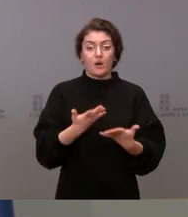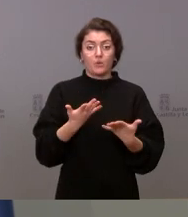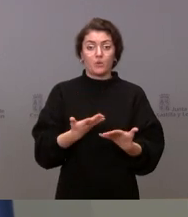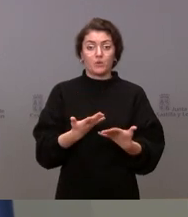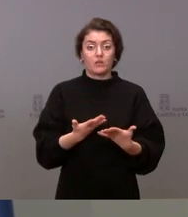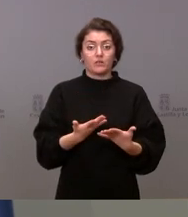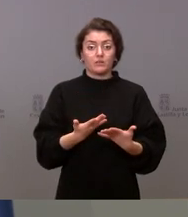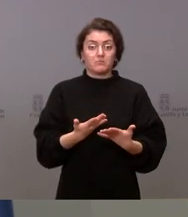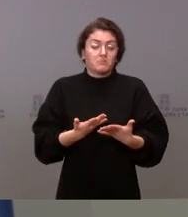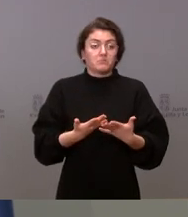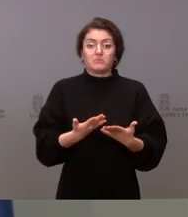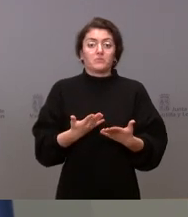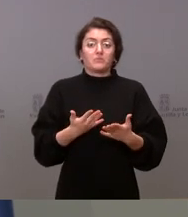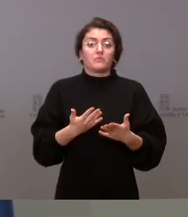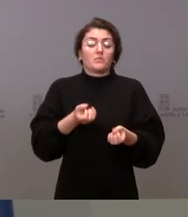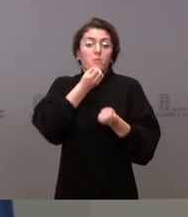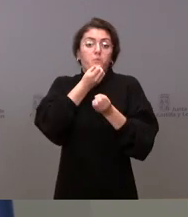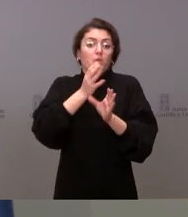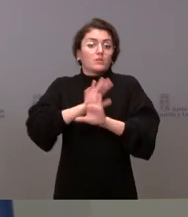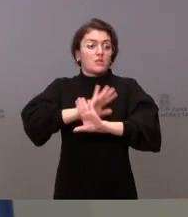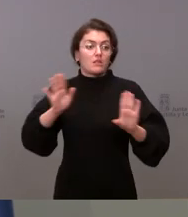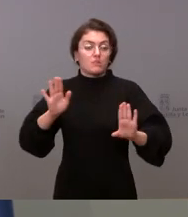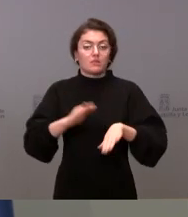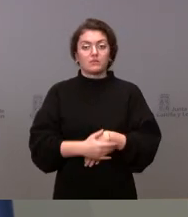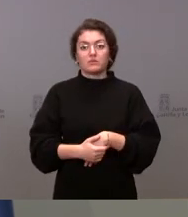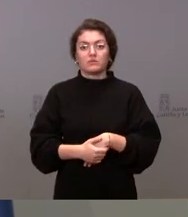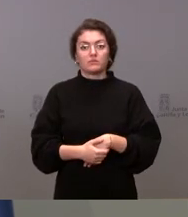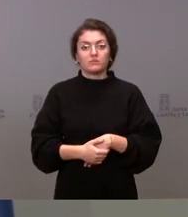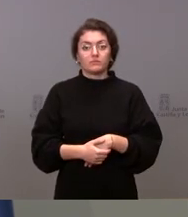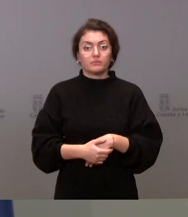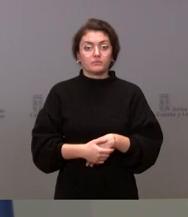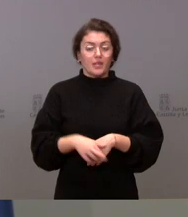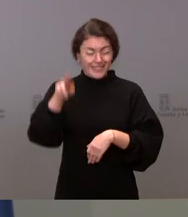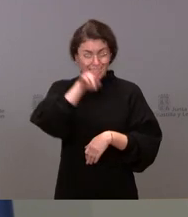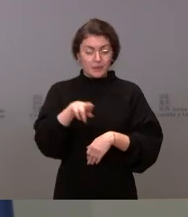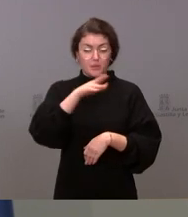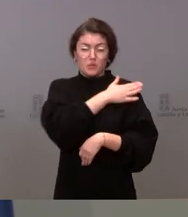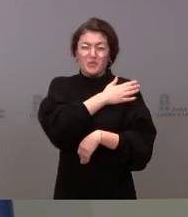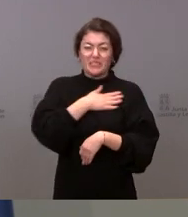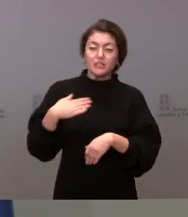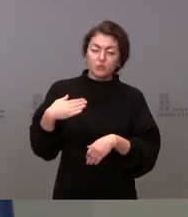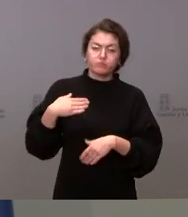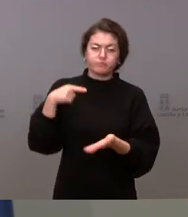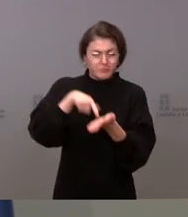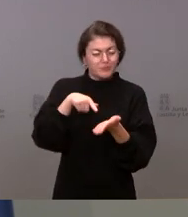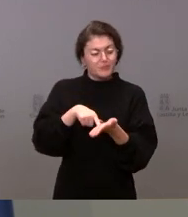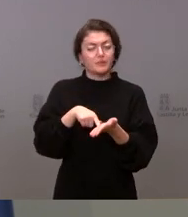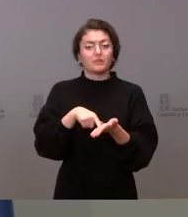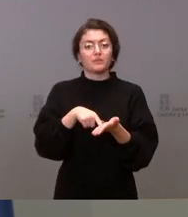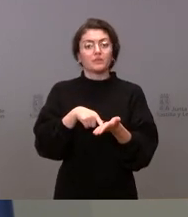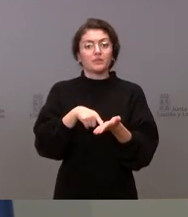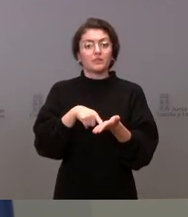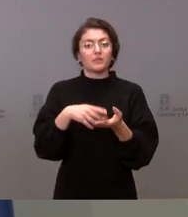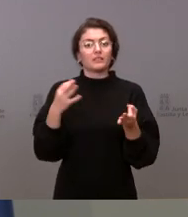consideración que hacer. Insistiendo, y me gusta insistir en esto, lo mismo que lo he hecho siempre, en que es